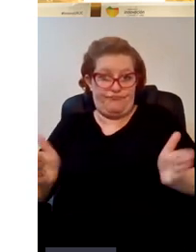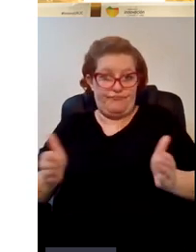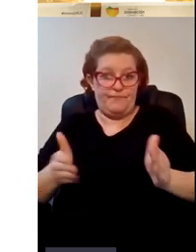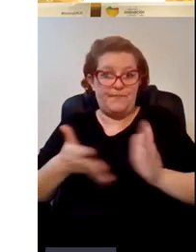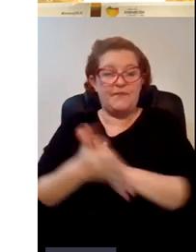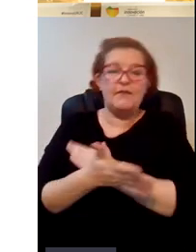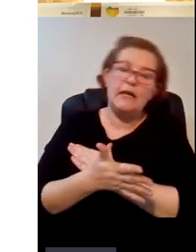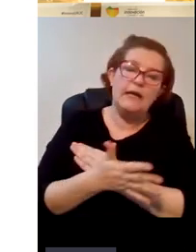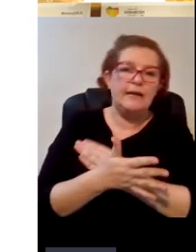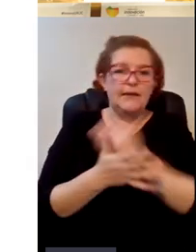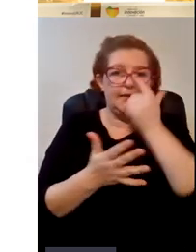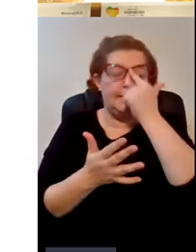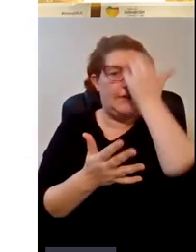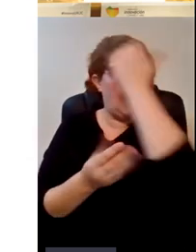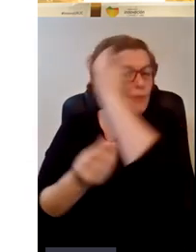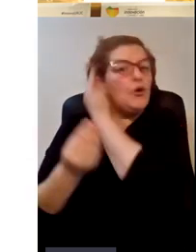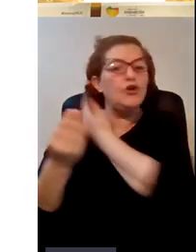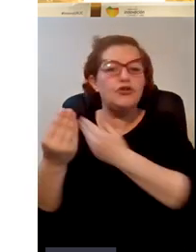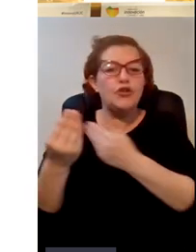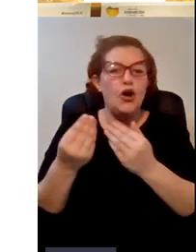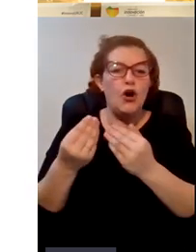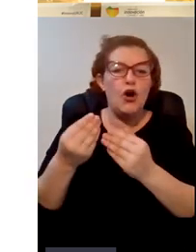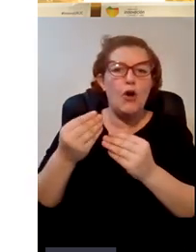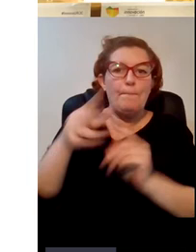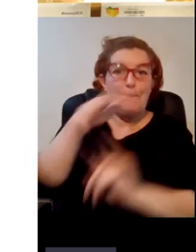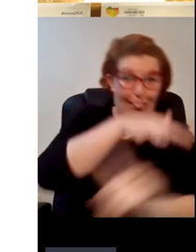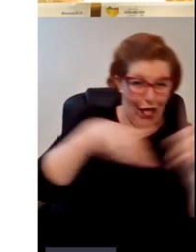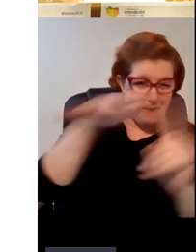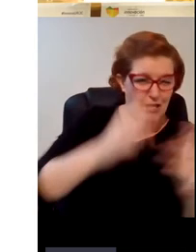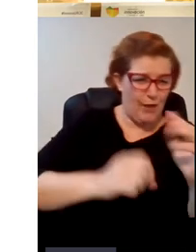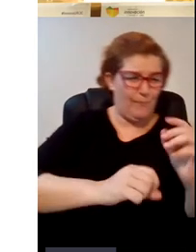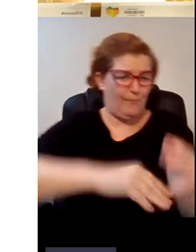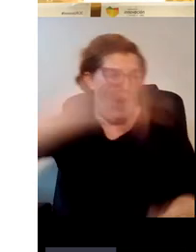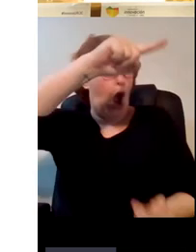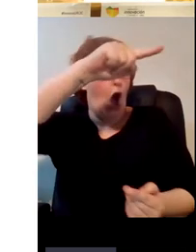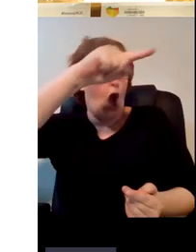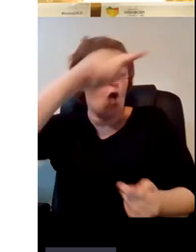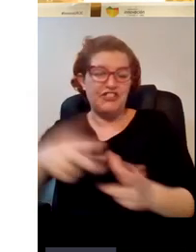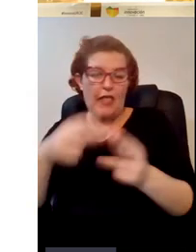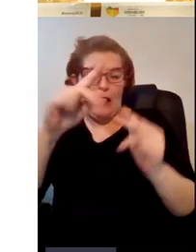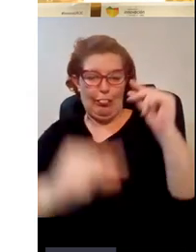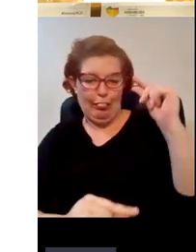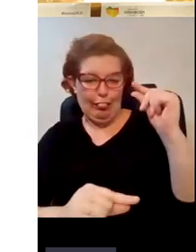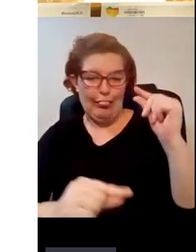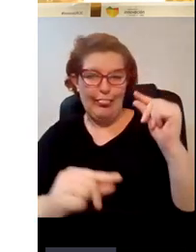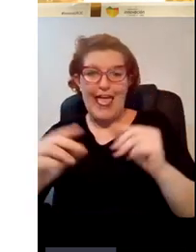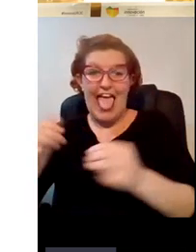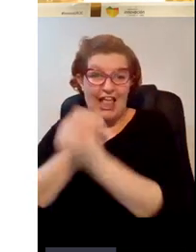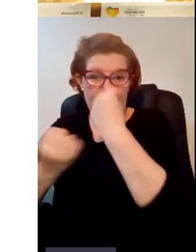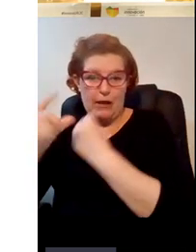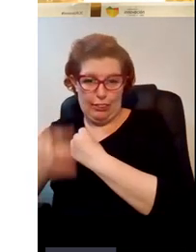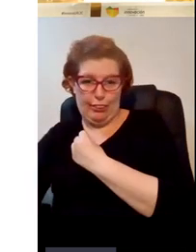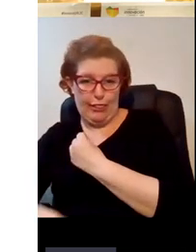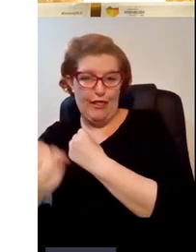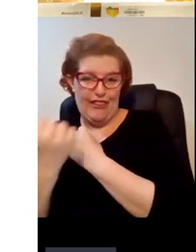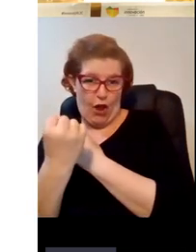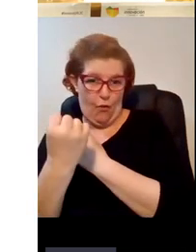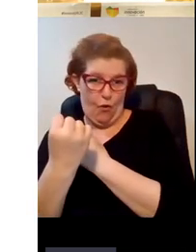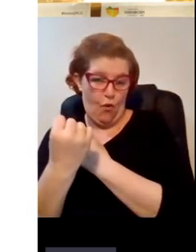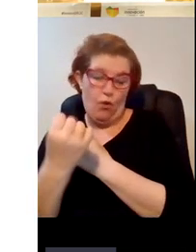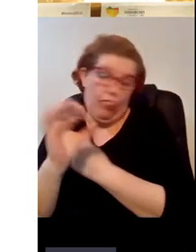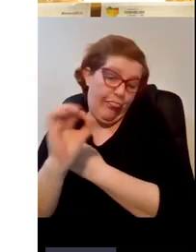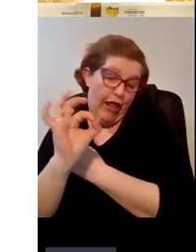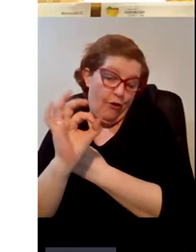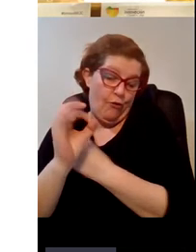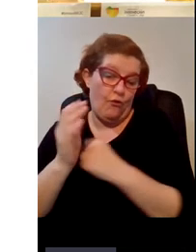salía mucha carga en la parte medioambiental casi ningún en la social y cero en la económica con lo cual aquí ya vemos que ya